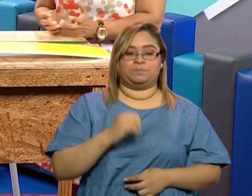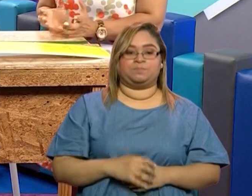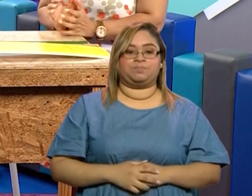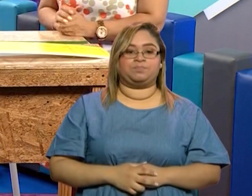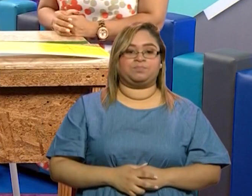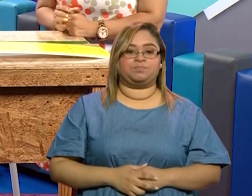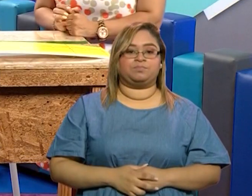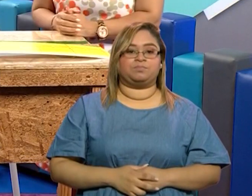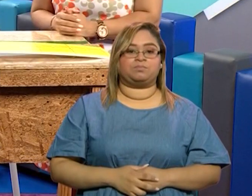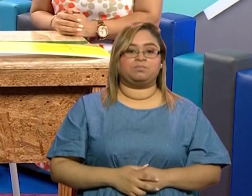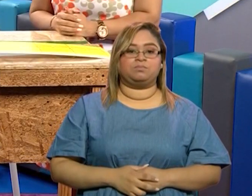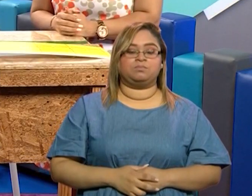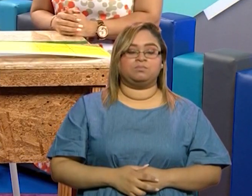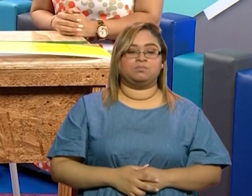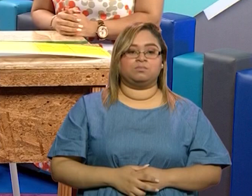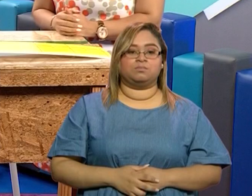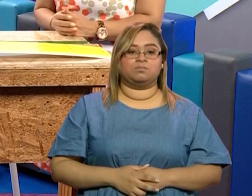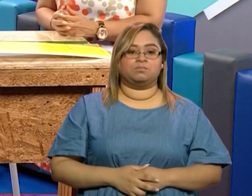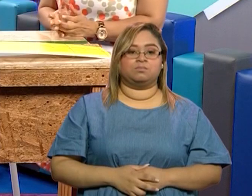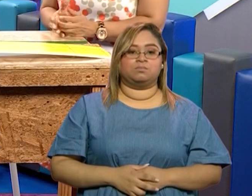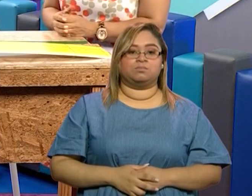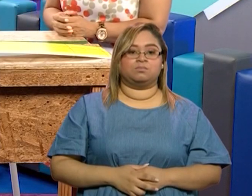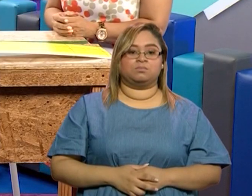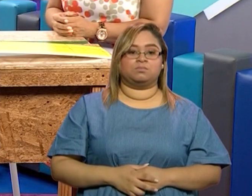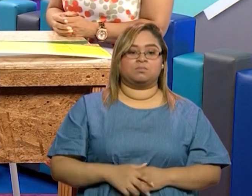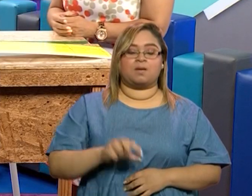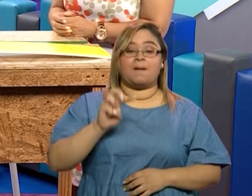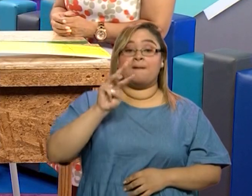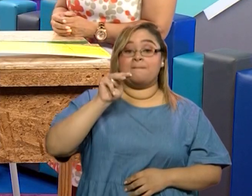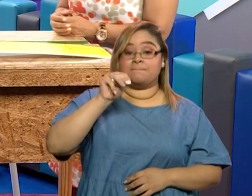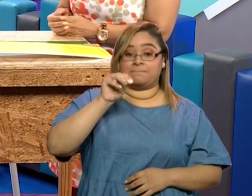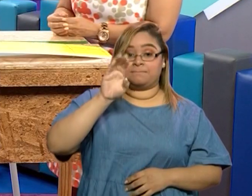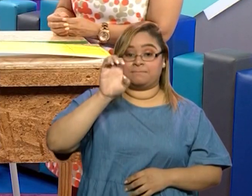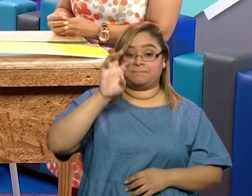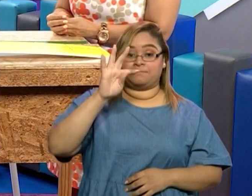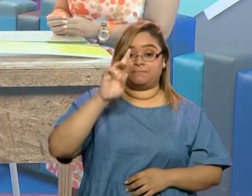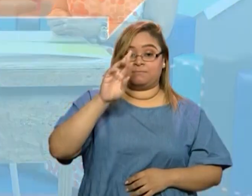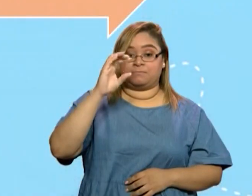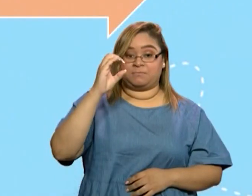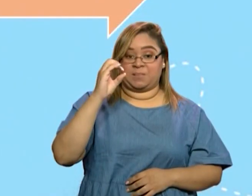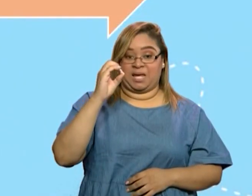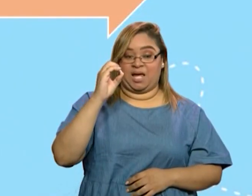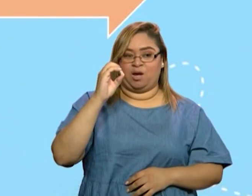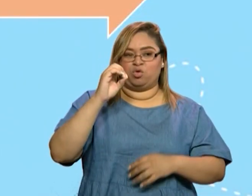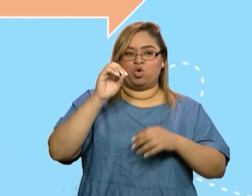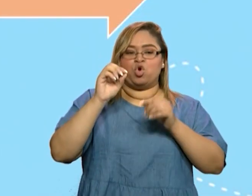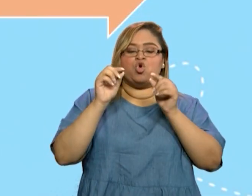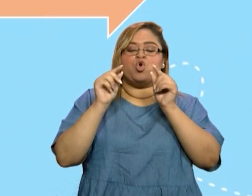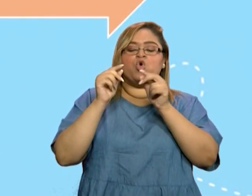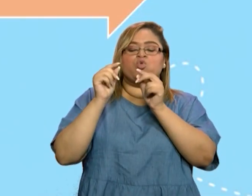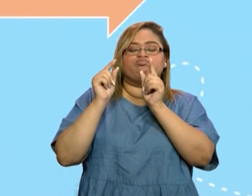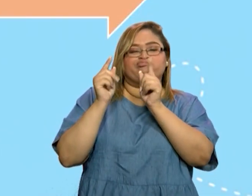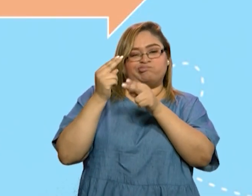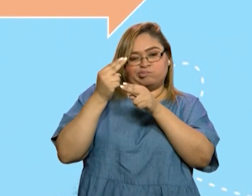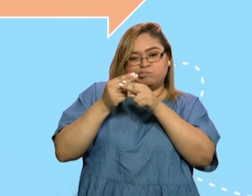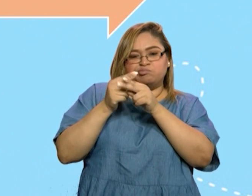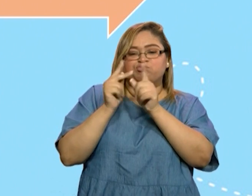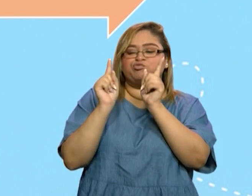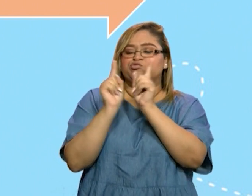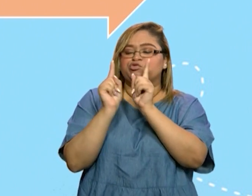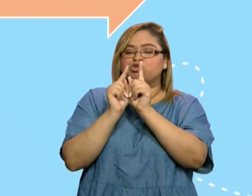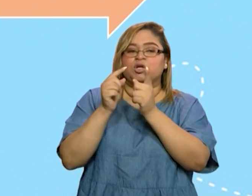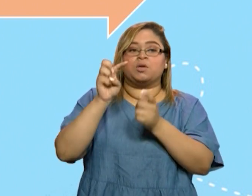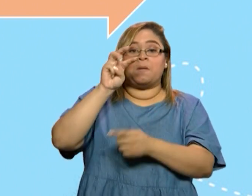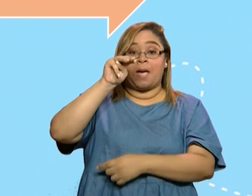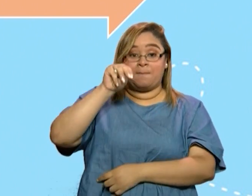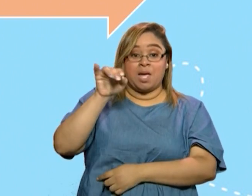Aquí tenemos el metro, para representarlos, su letra es la M minúscula. Como la están